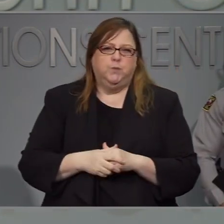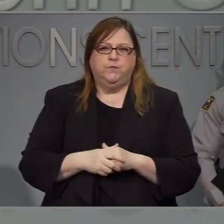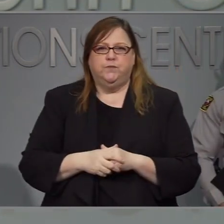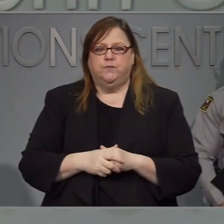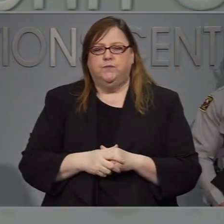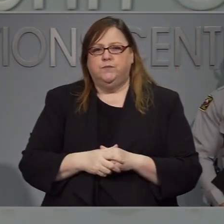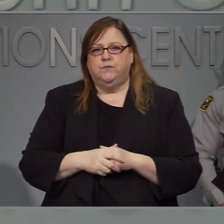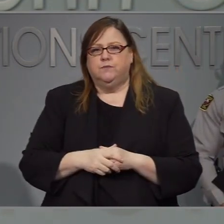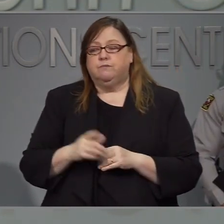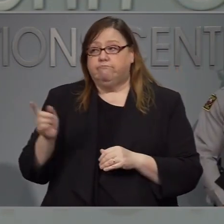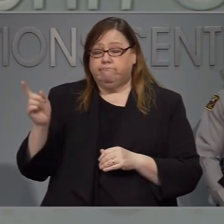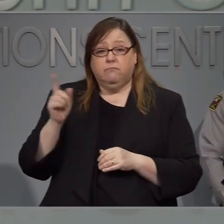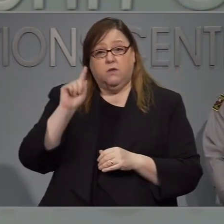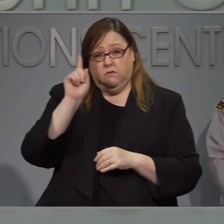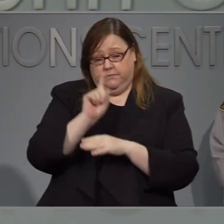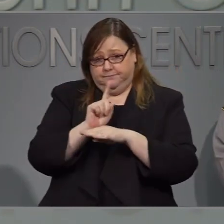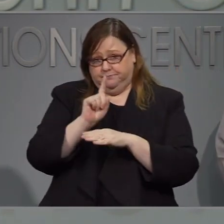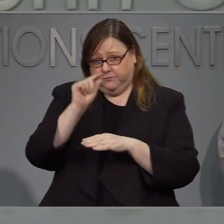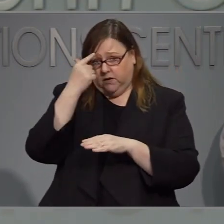La siguiente por favor.